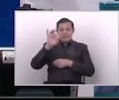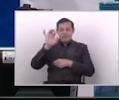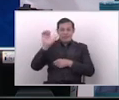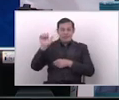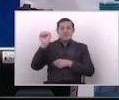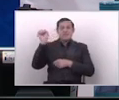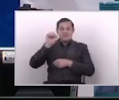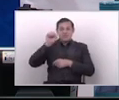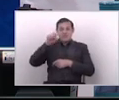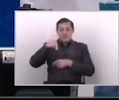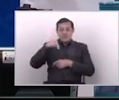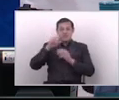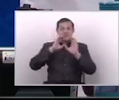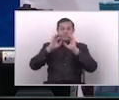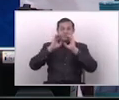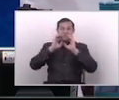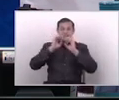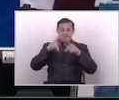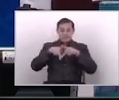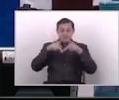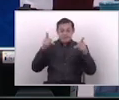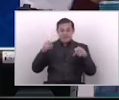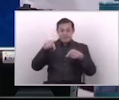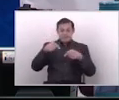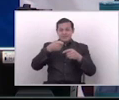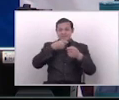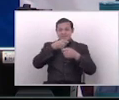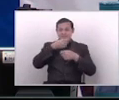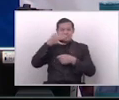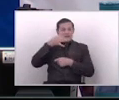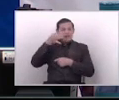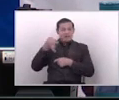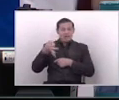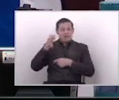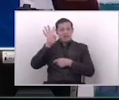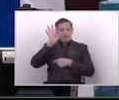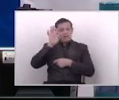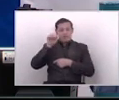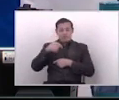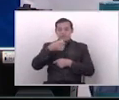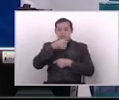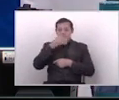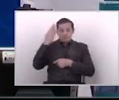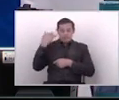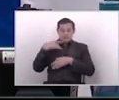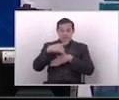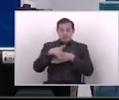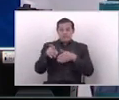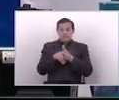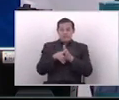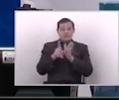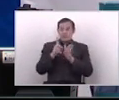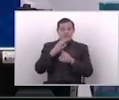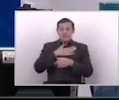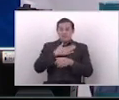Sí, en ese medio de comunicación, esas noticias de verdad, como ahí se informan las diputadas, pues claramente